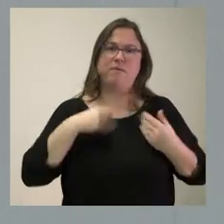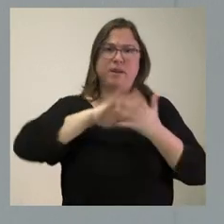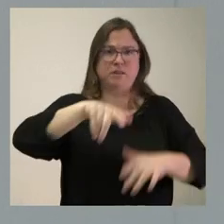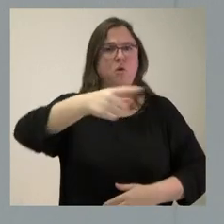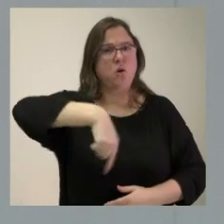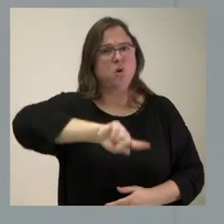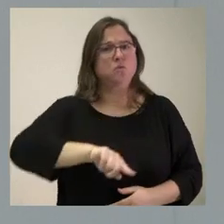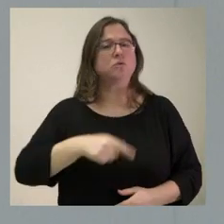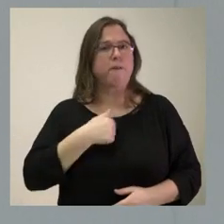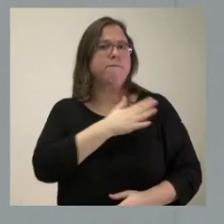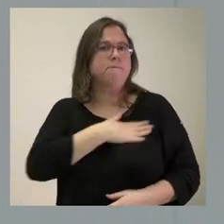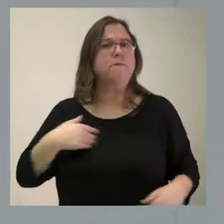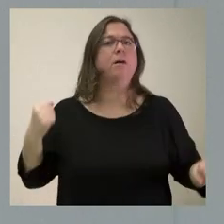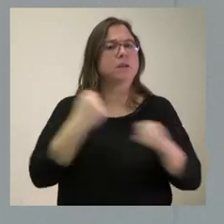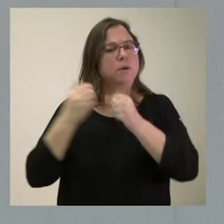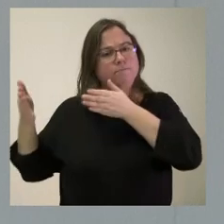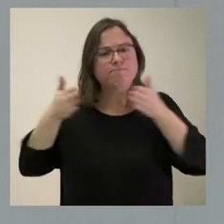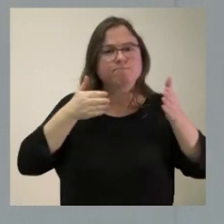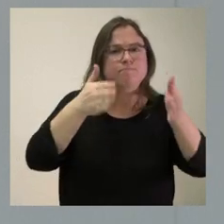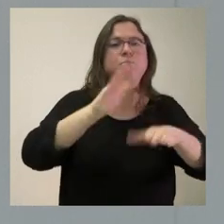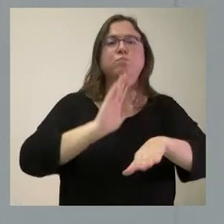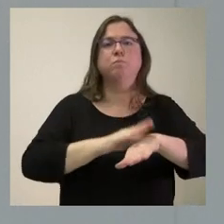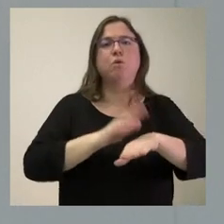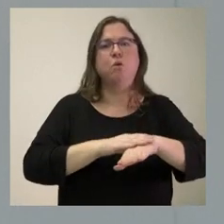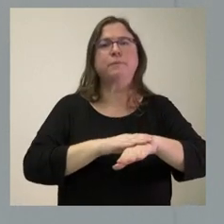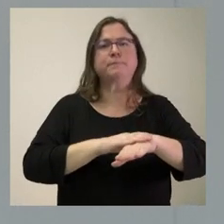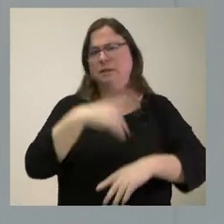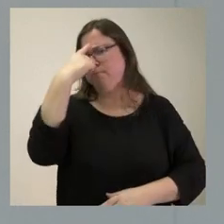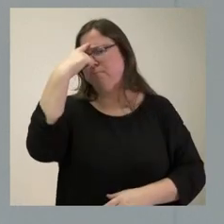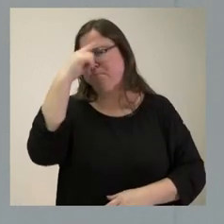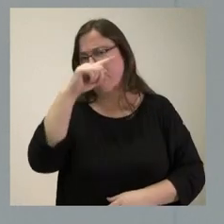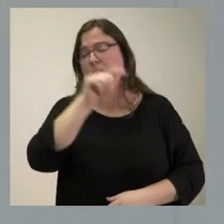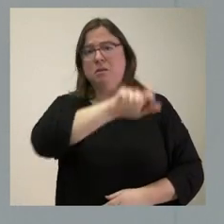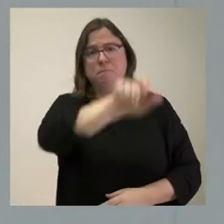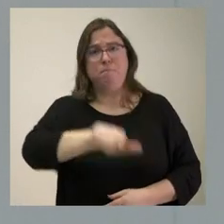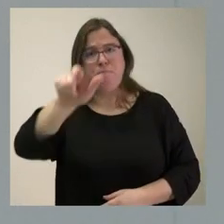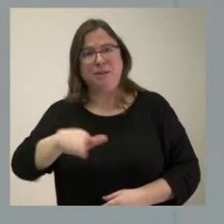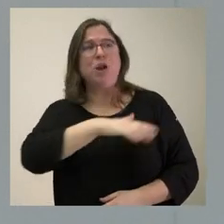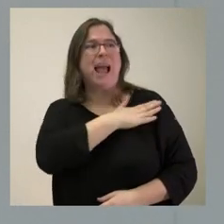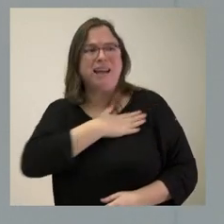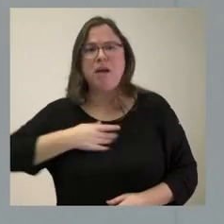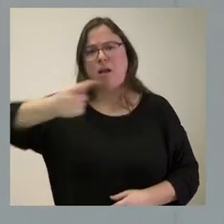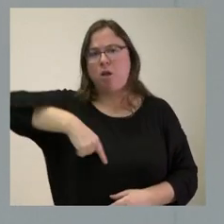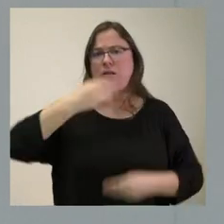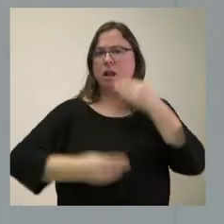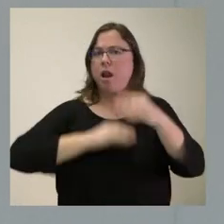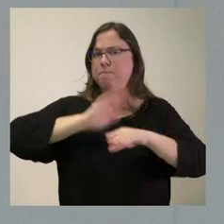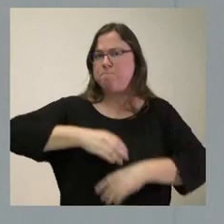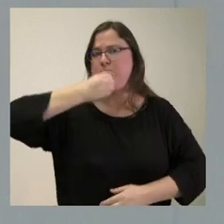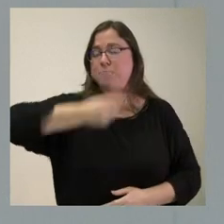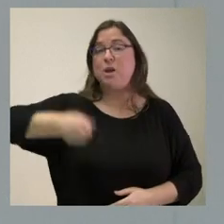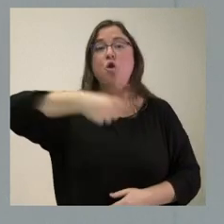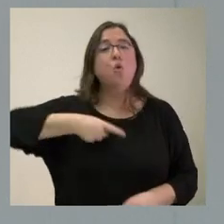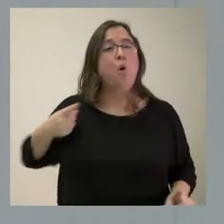también trabajar en esa dirección porque sabemos que es mucha la gente que desea que hagamos bien las cosas y nuestra misión es hacerla